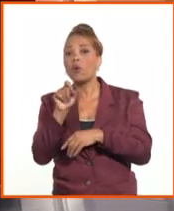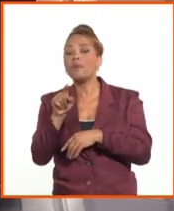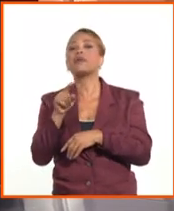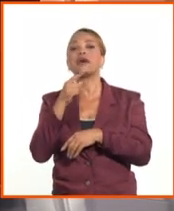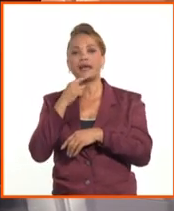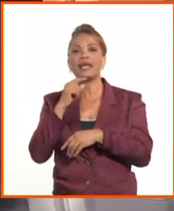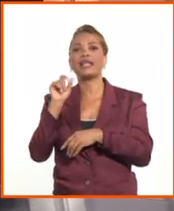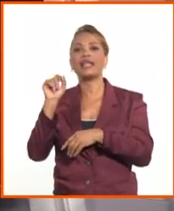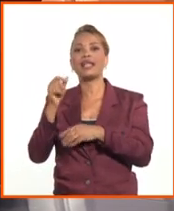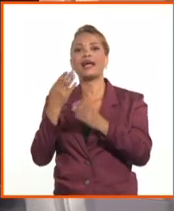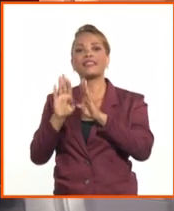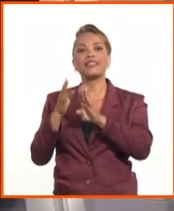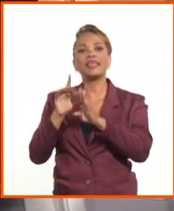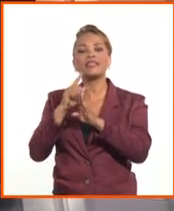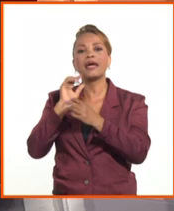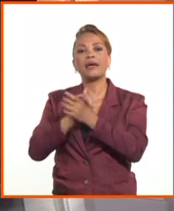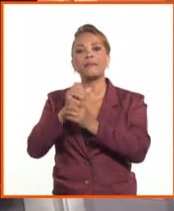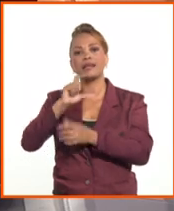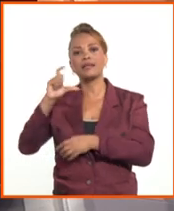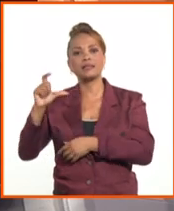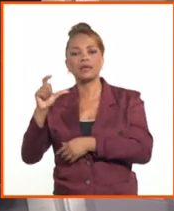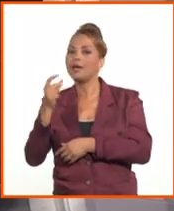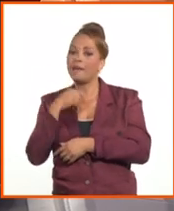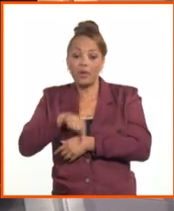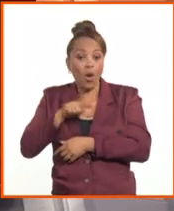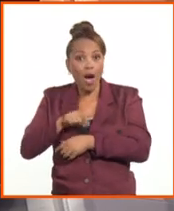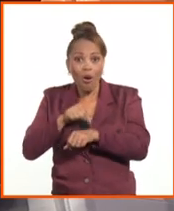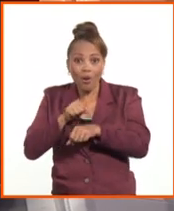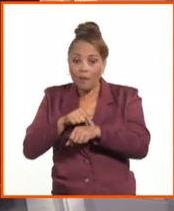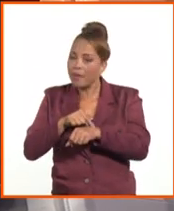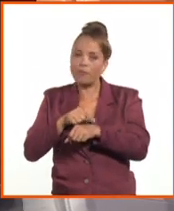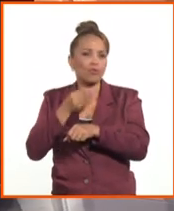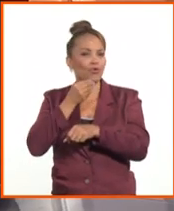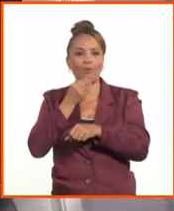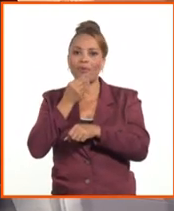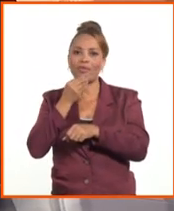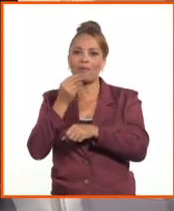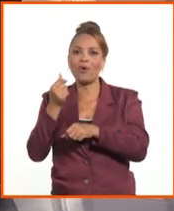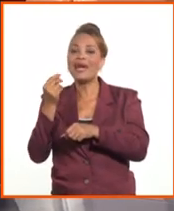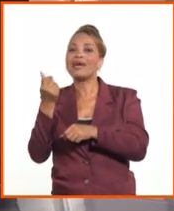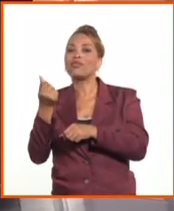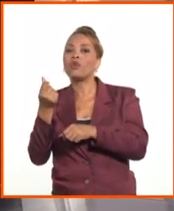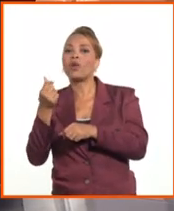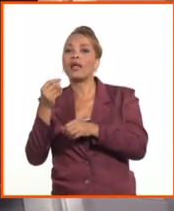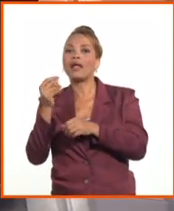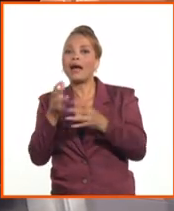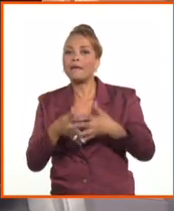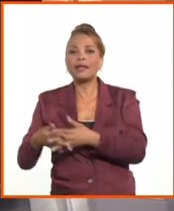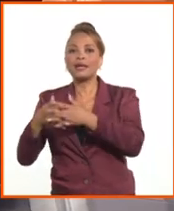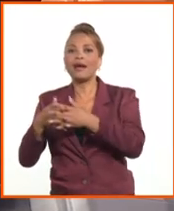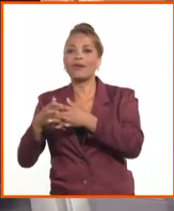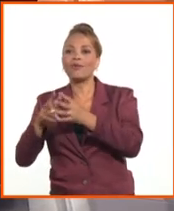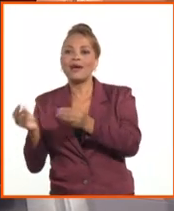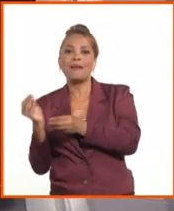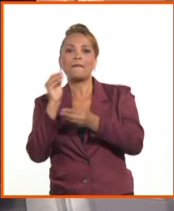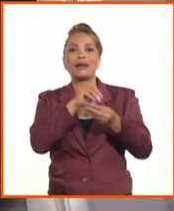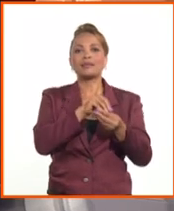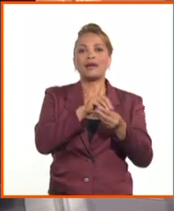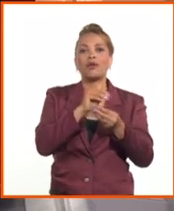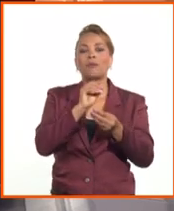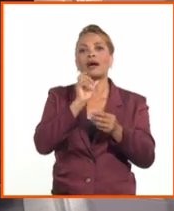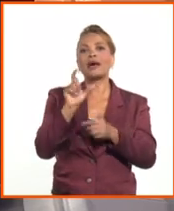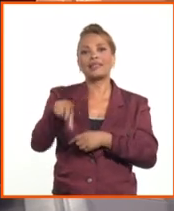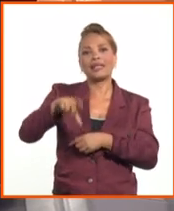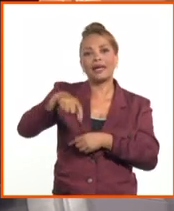MLC y nosotros no tenemos la capacidad en este momento de convertir esos dólares en dinero utilizable, únicamente por el bloqueo. Es